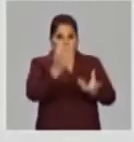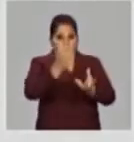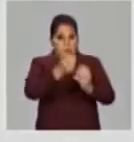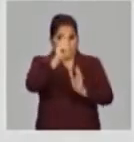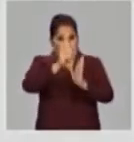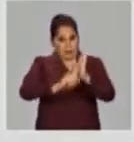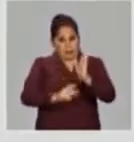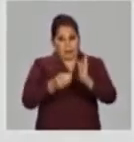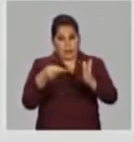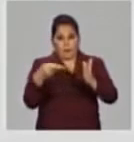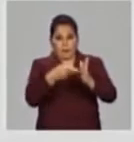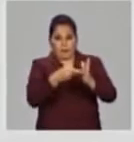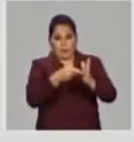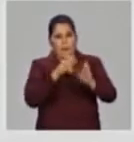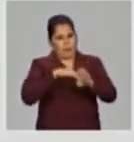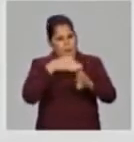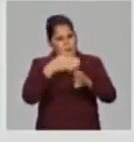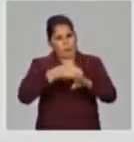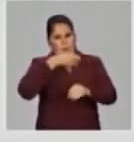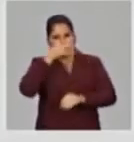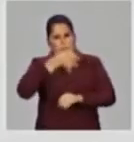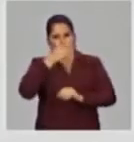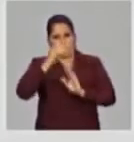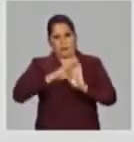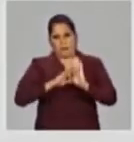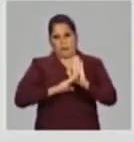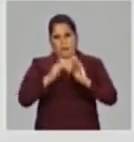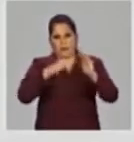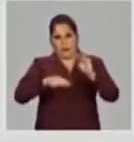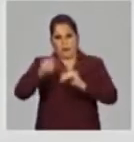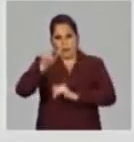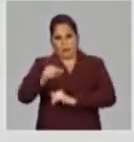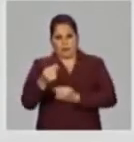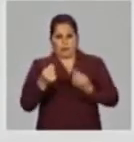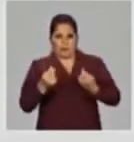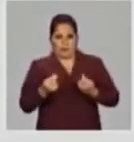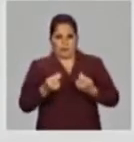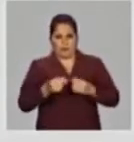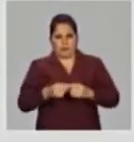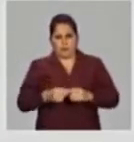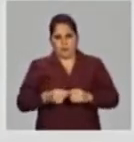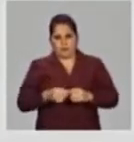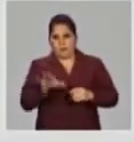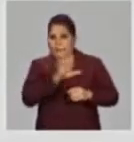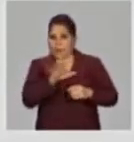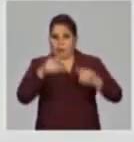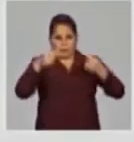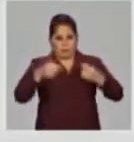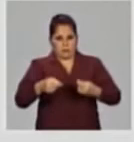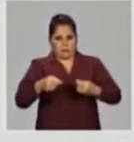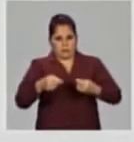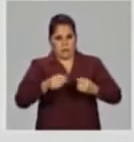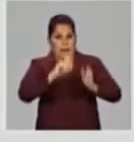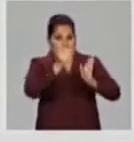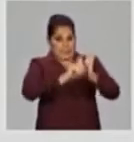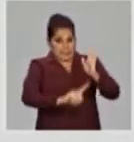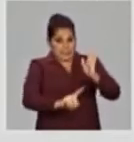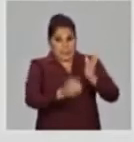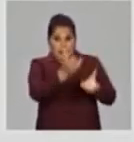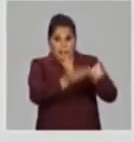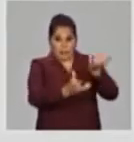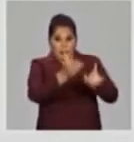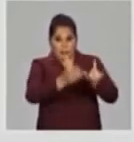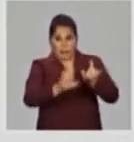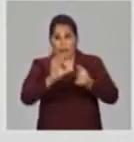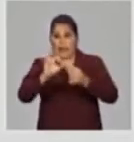medida la voy a explicar después con más calma, la Ministra de Finanzas. Gracias a ti. Ya tomamos decisión con la electricidad, con el